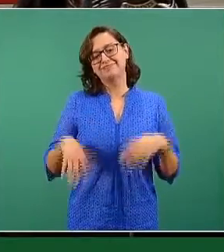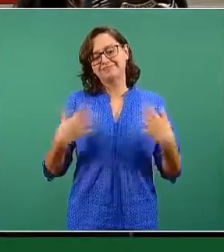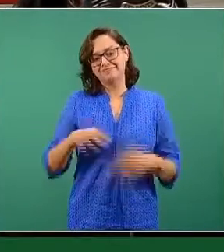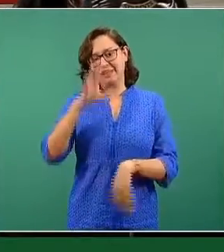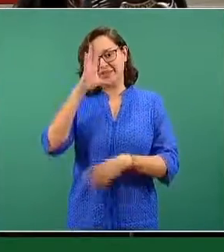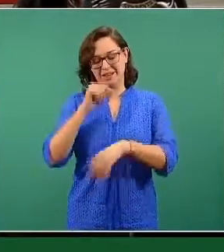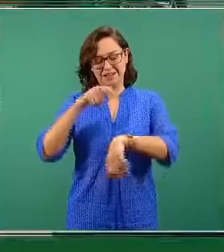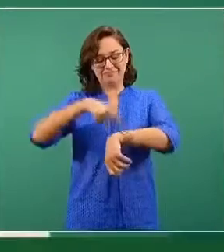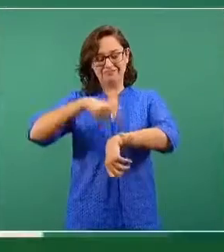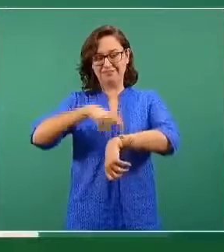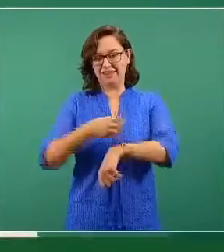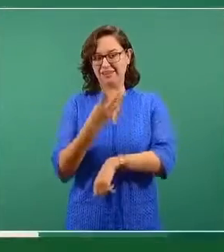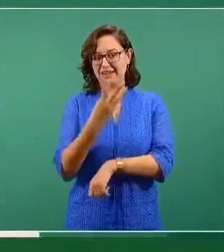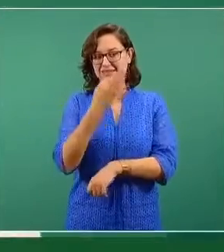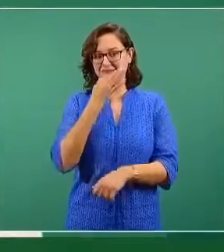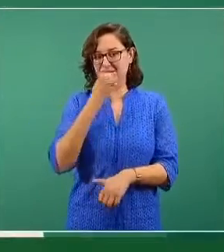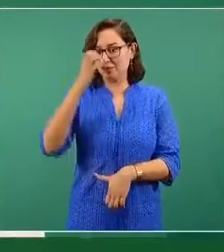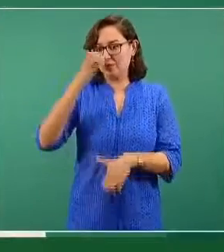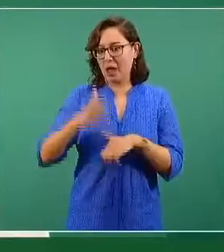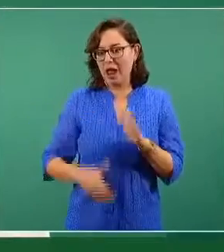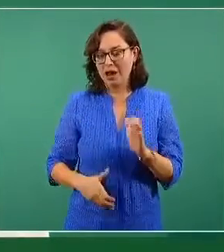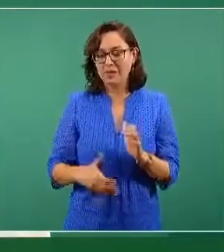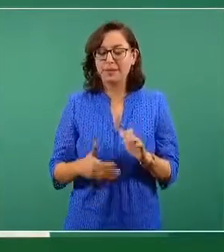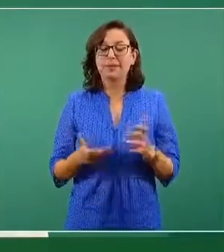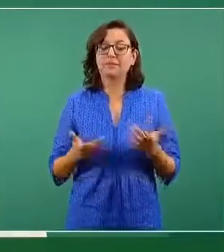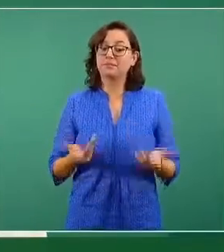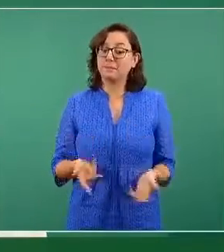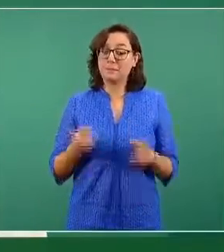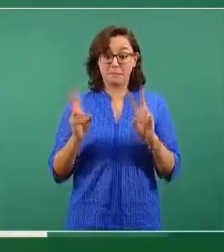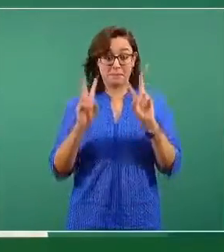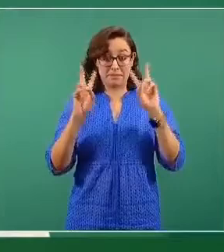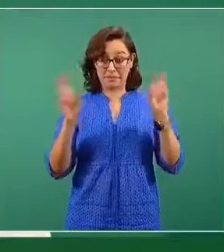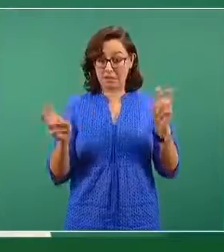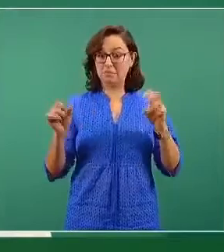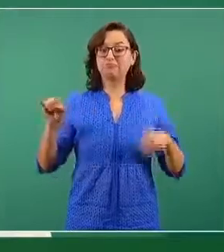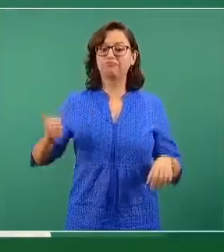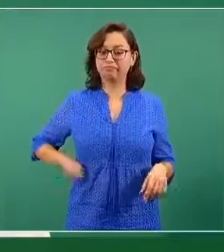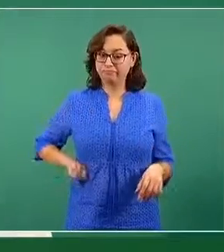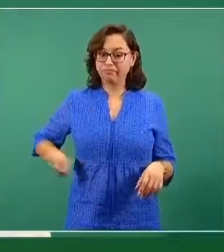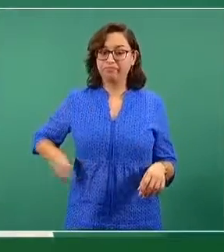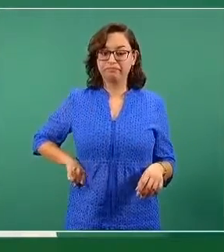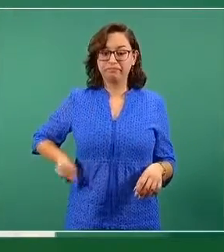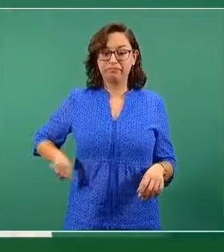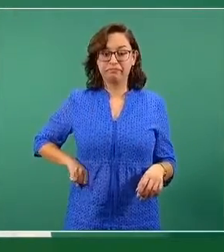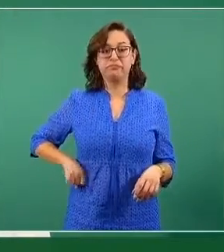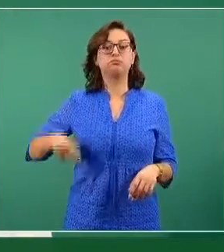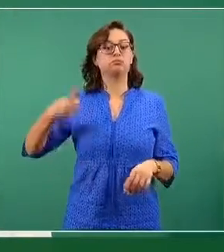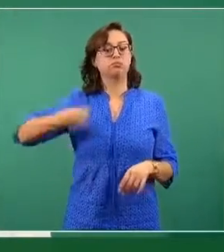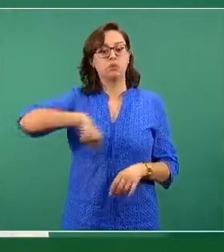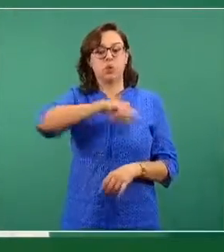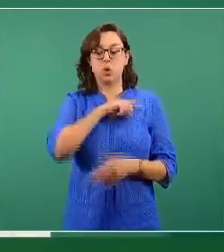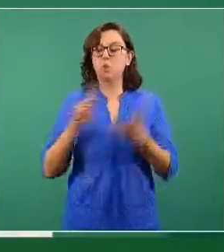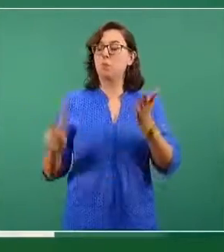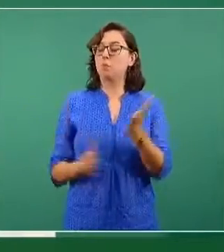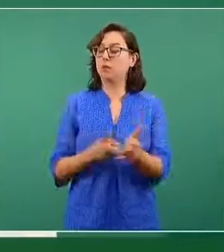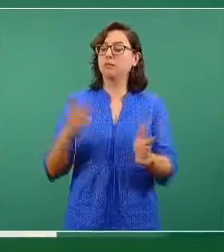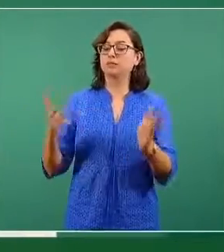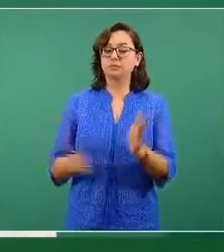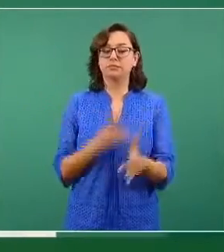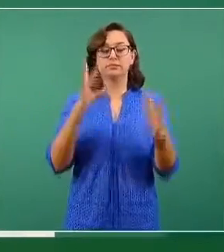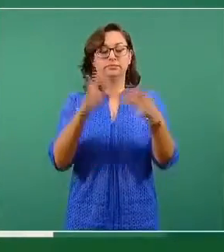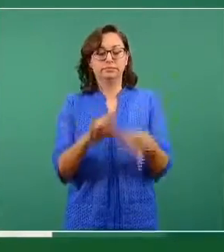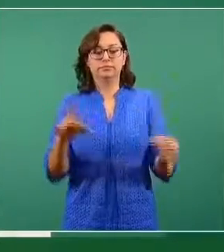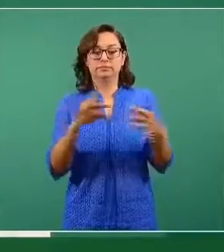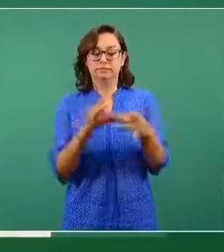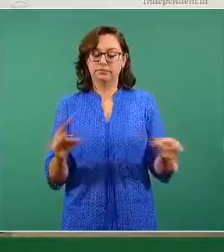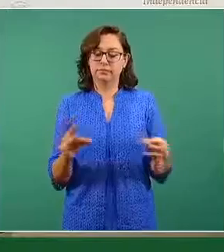de que acabe el tiempo, porque es un tema de extraordinario interés que hemos tratado varias veces a lo largo de la epidemia, pero su pregunta, que